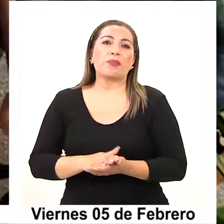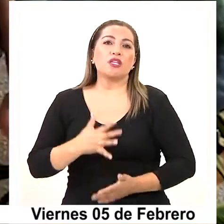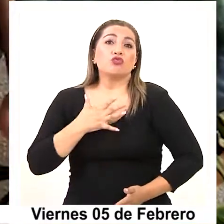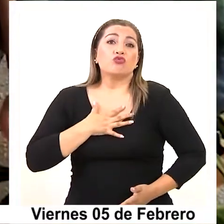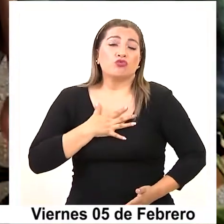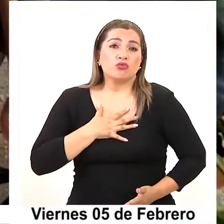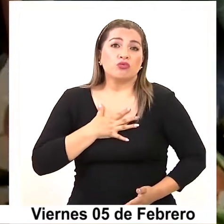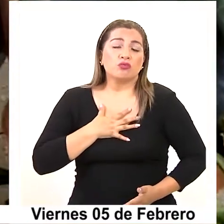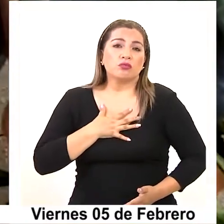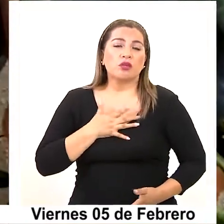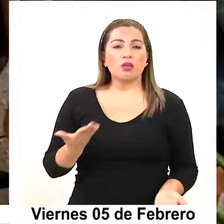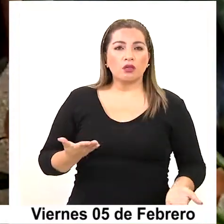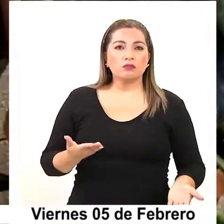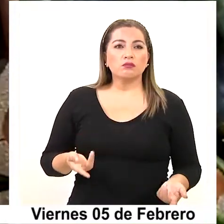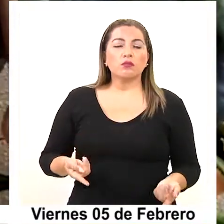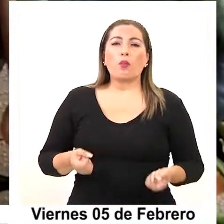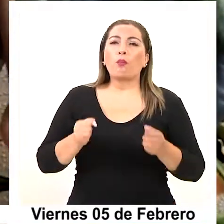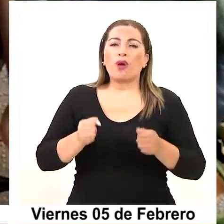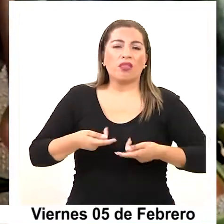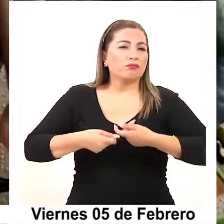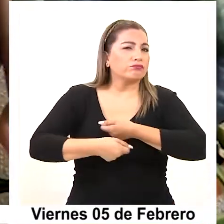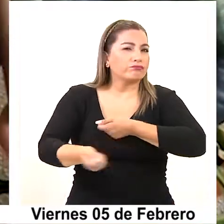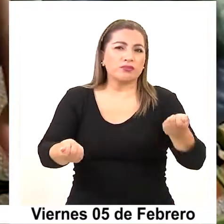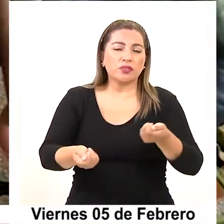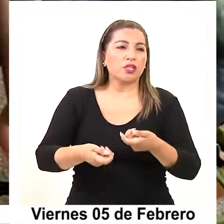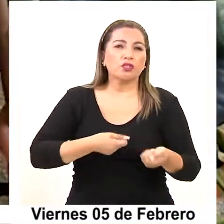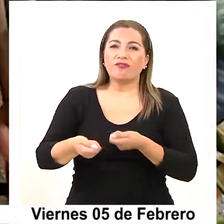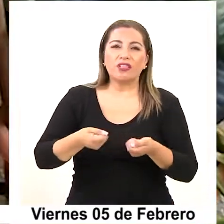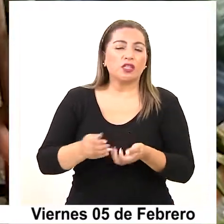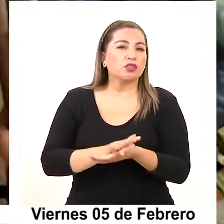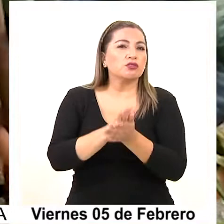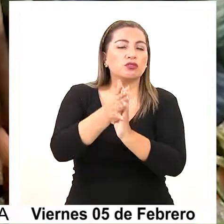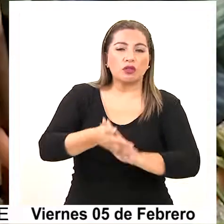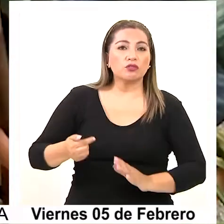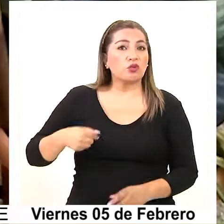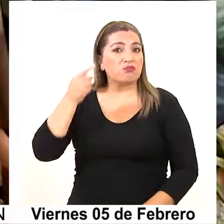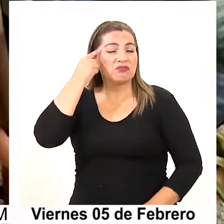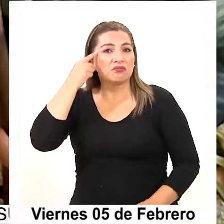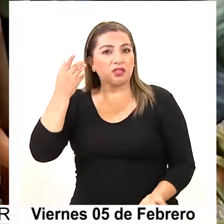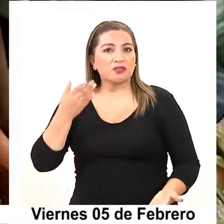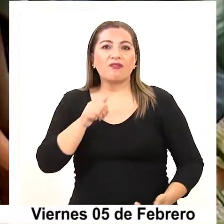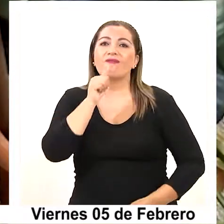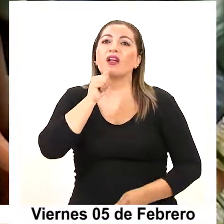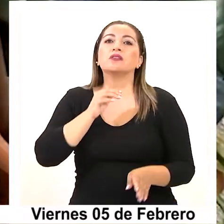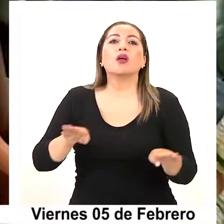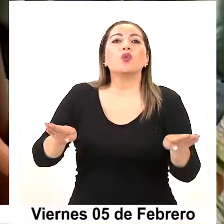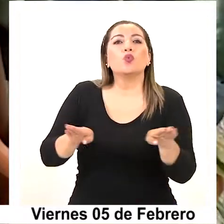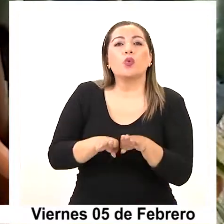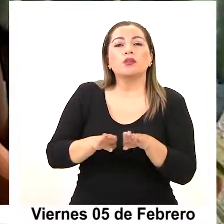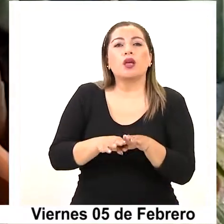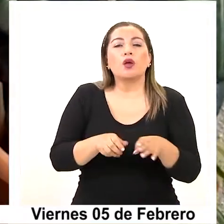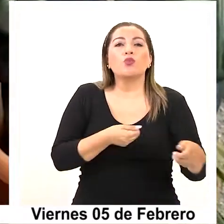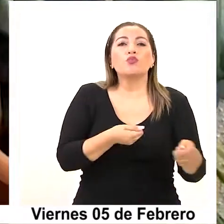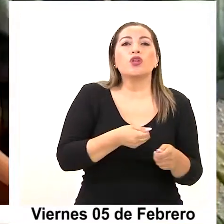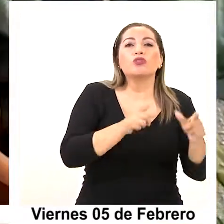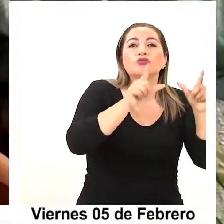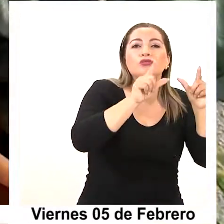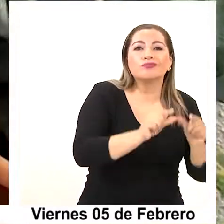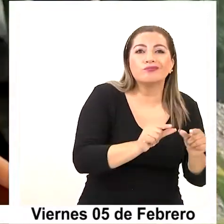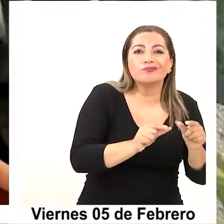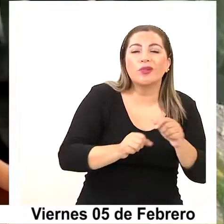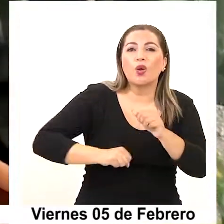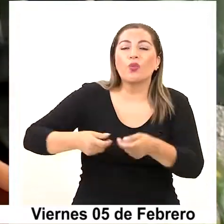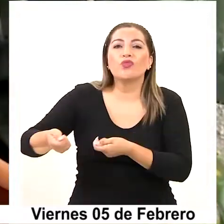ejemplo, aún pueden vender de todo. Entonces yo creo que al final no hay una igualdad con respecto a las pequeñas